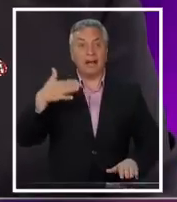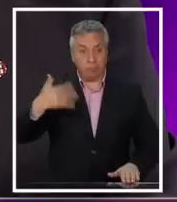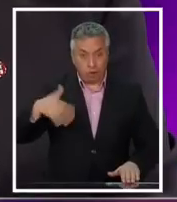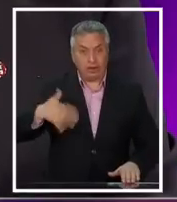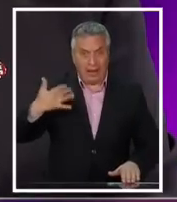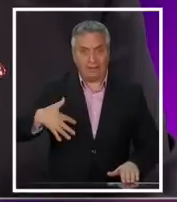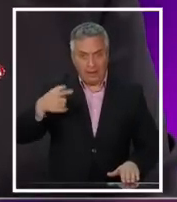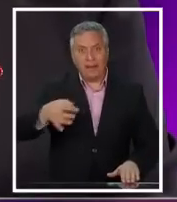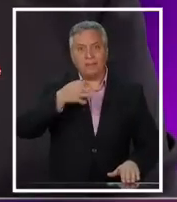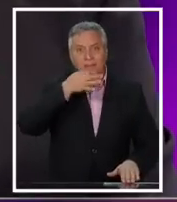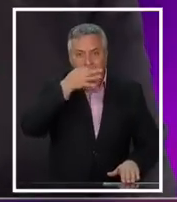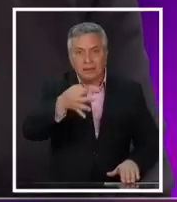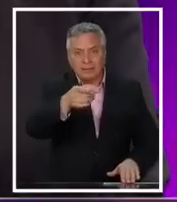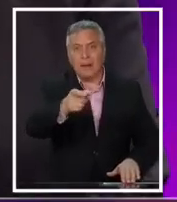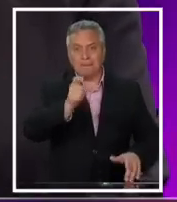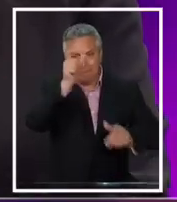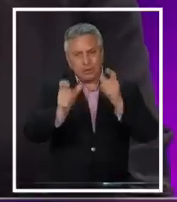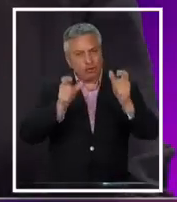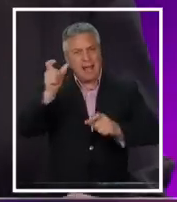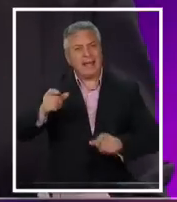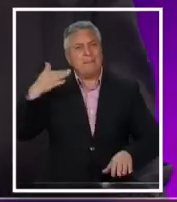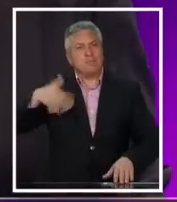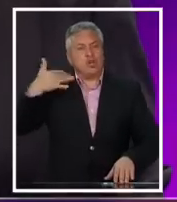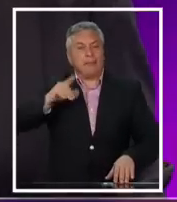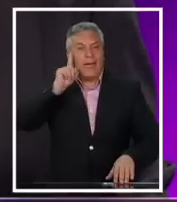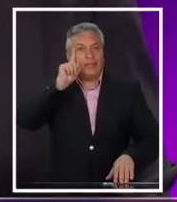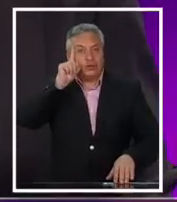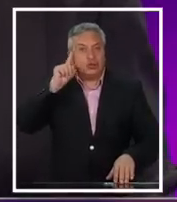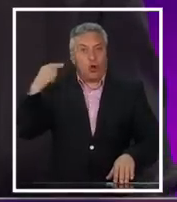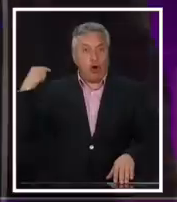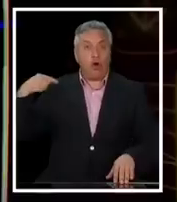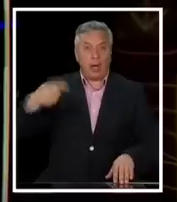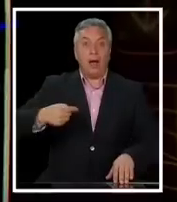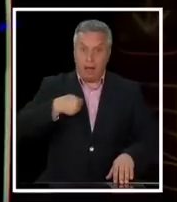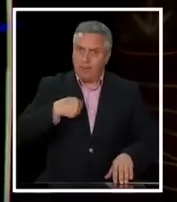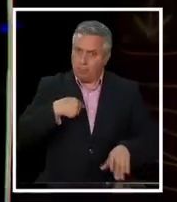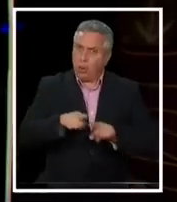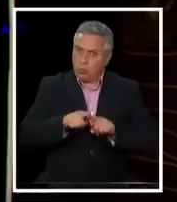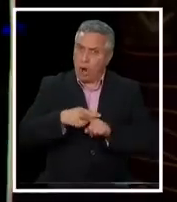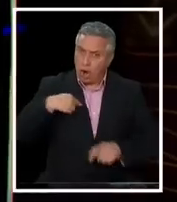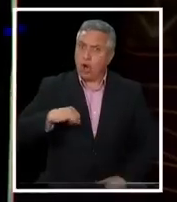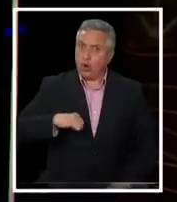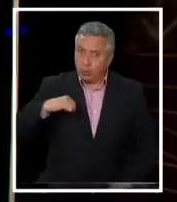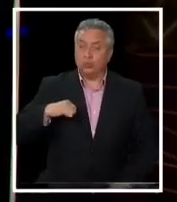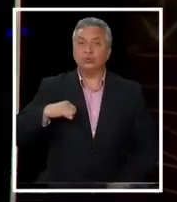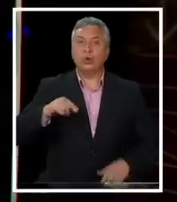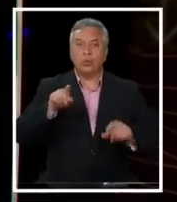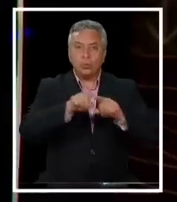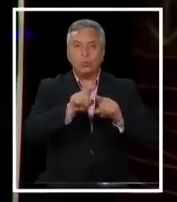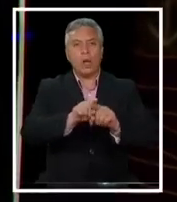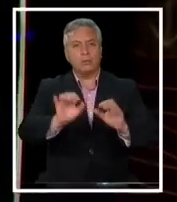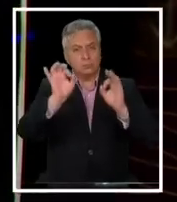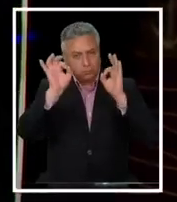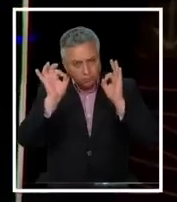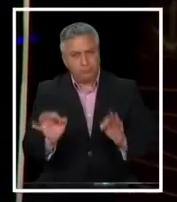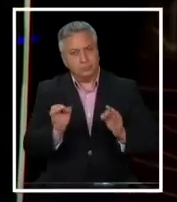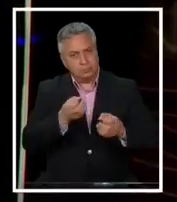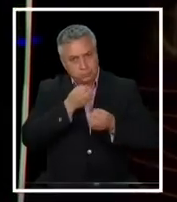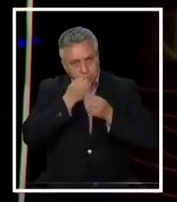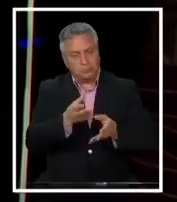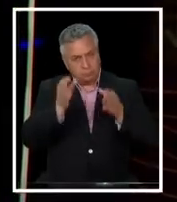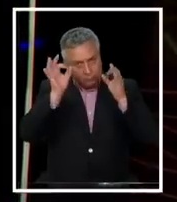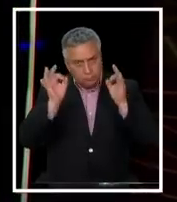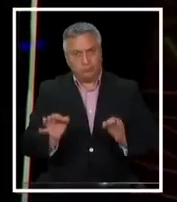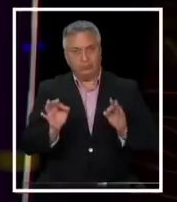mencionan a personajes tan importantes en la historia de nuestro país, que además para mí son un orgullo, que se haga en el contexto preciso de la